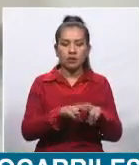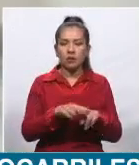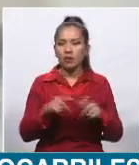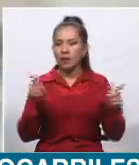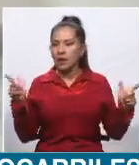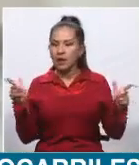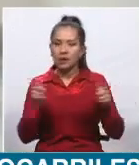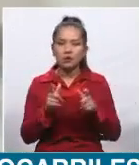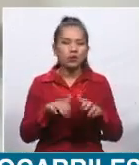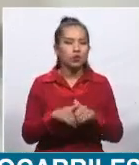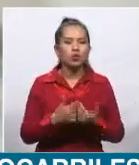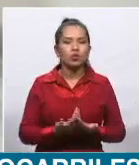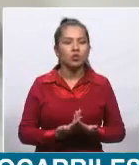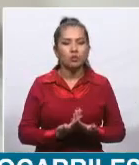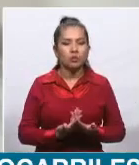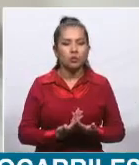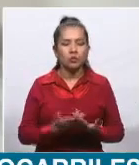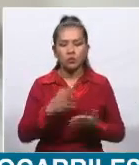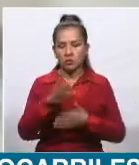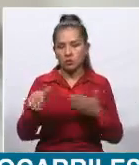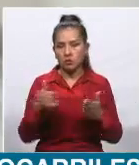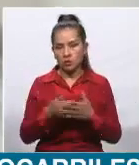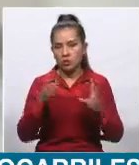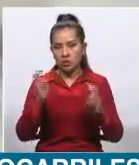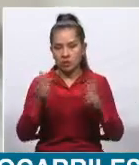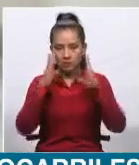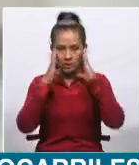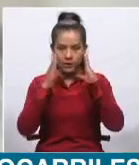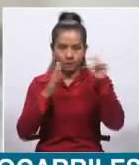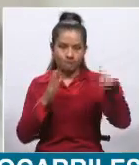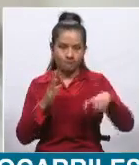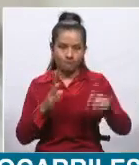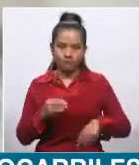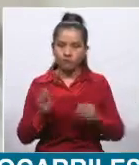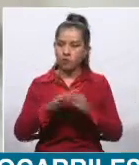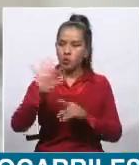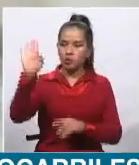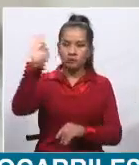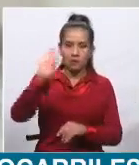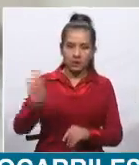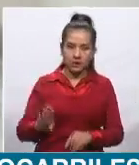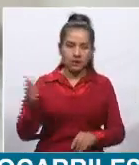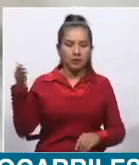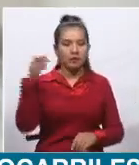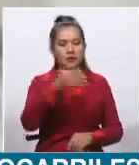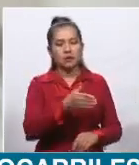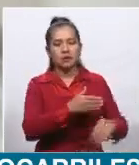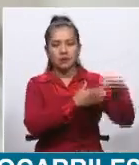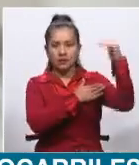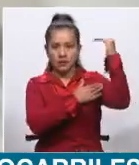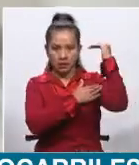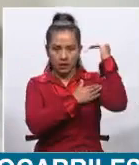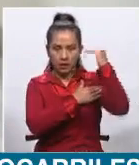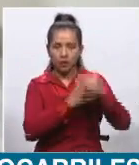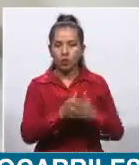permitir subir desde el Brasil, pasando por Santa Cruz,